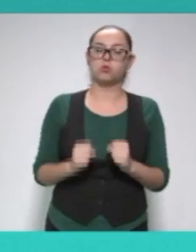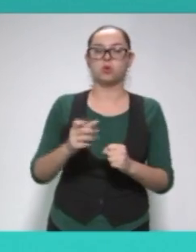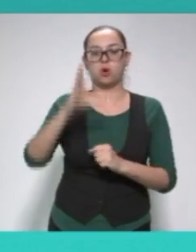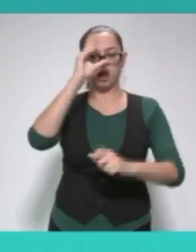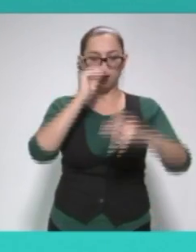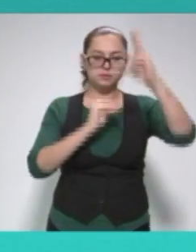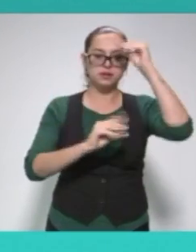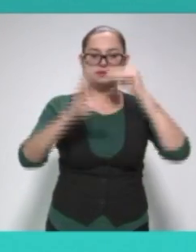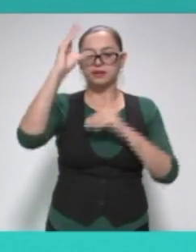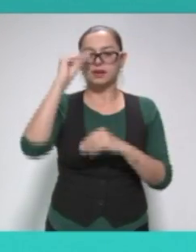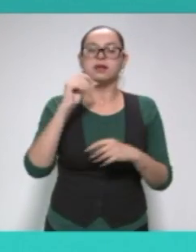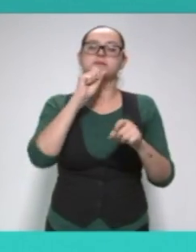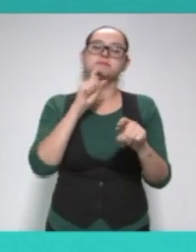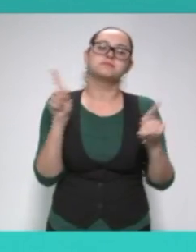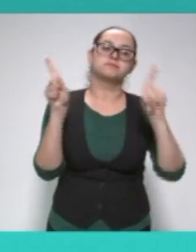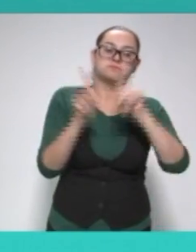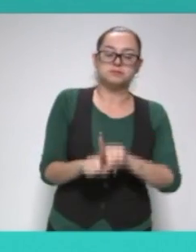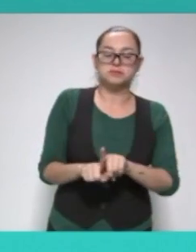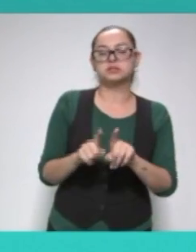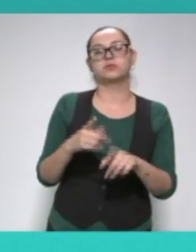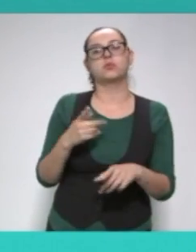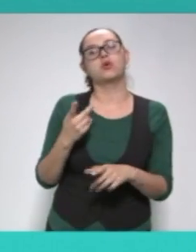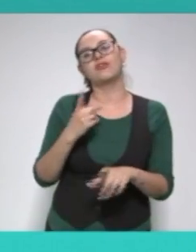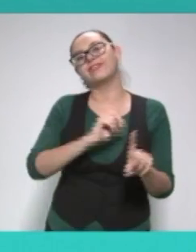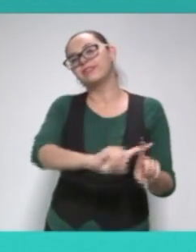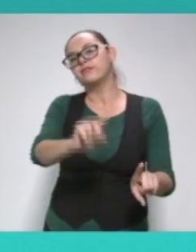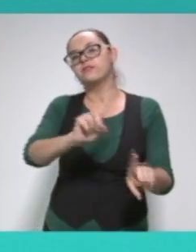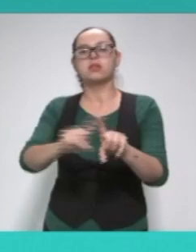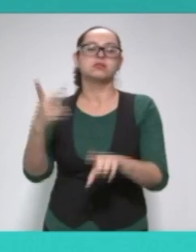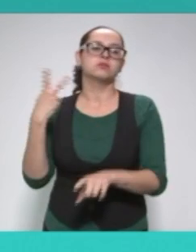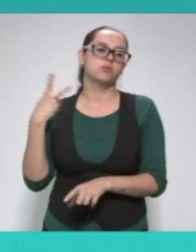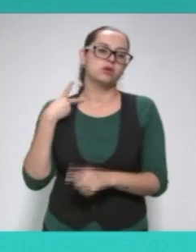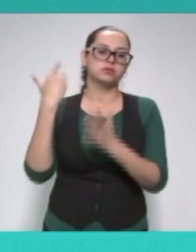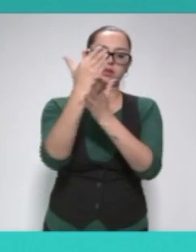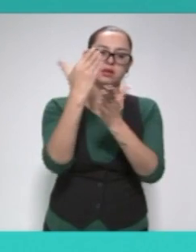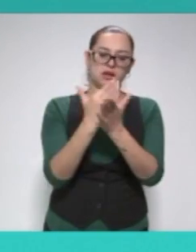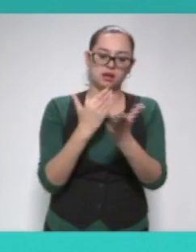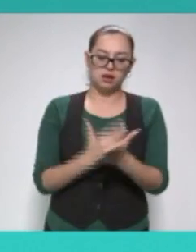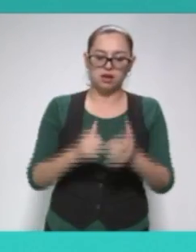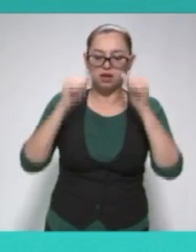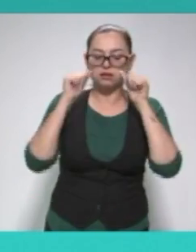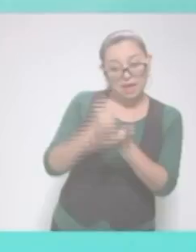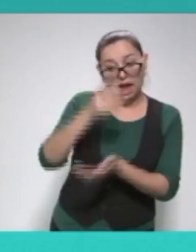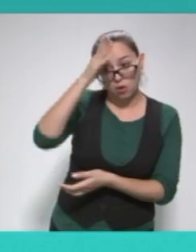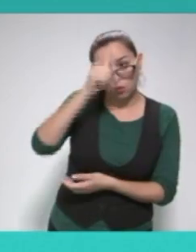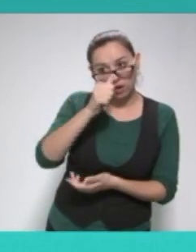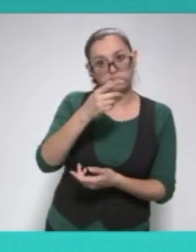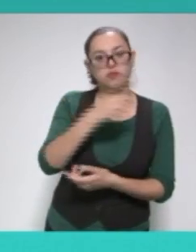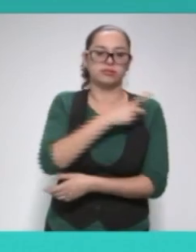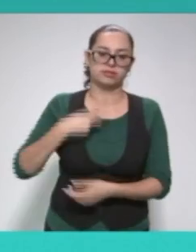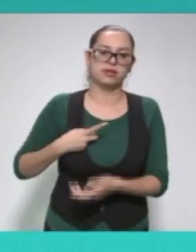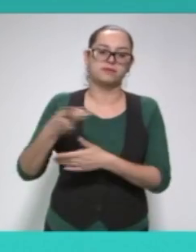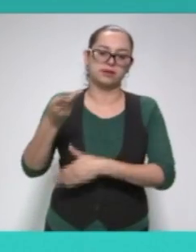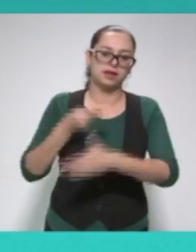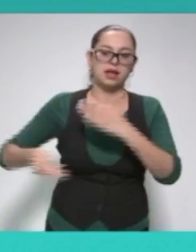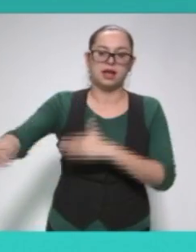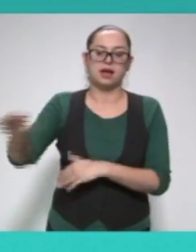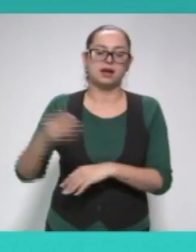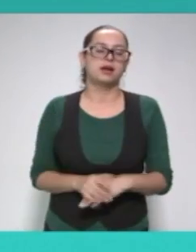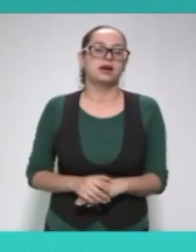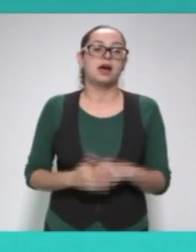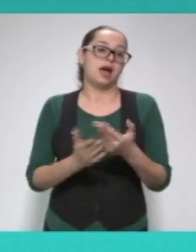Gobierno y, sobre todo, las políticas públicas que se llevan en la materia y las que se podrían llevar. El sentido que les propongo,